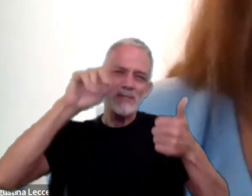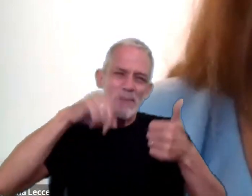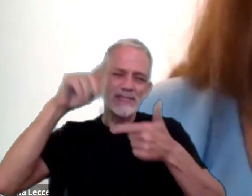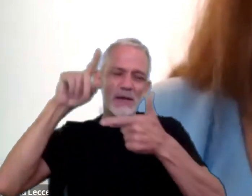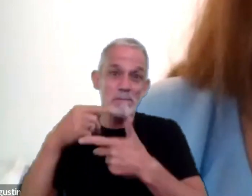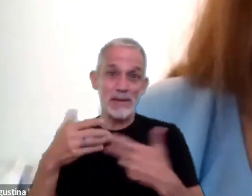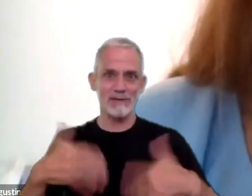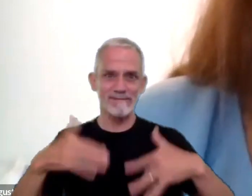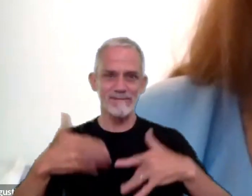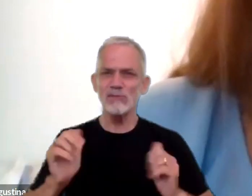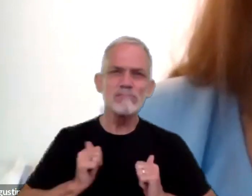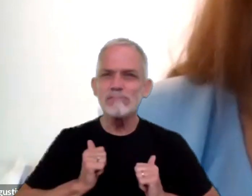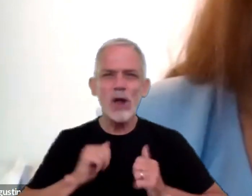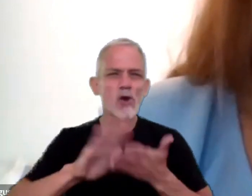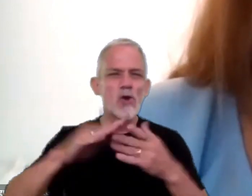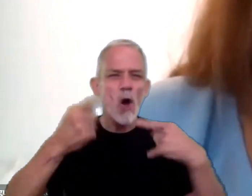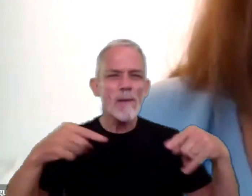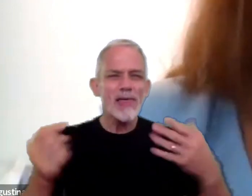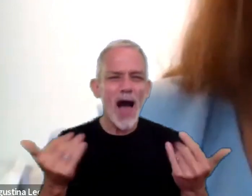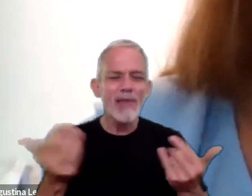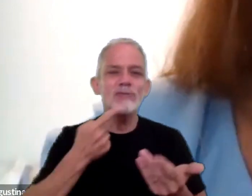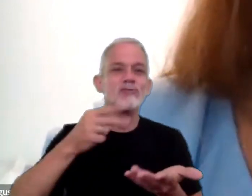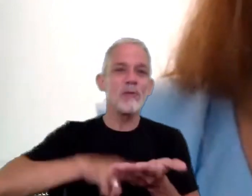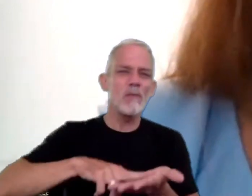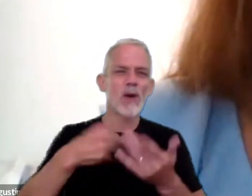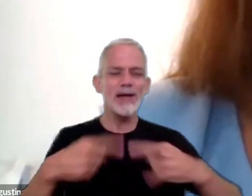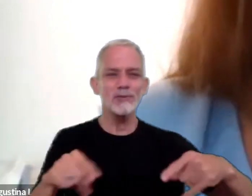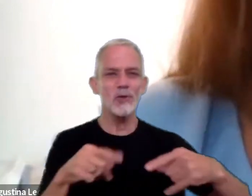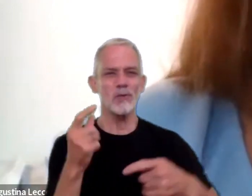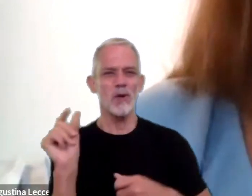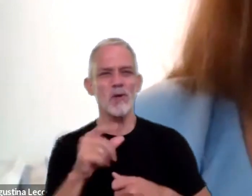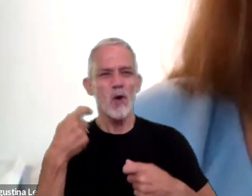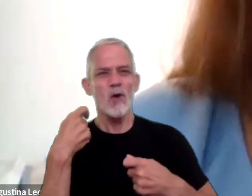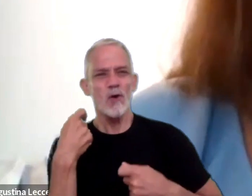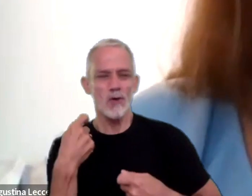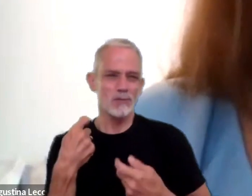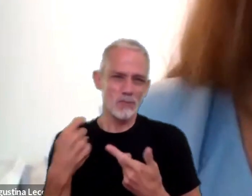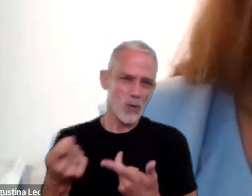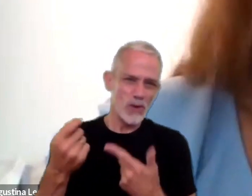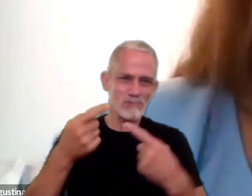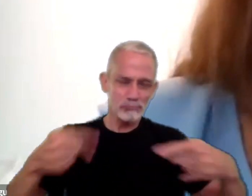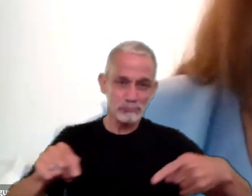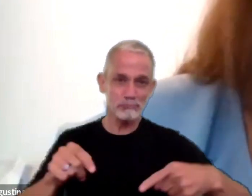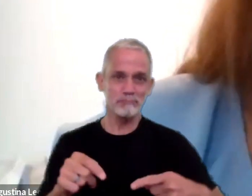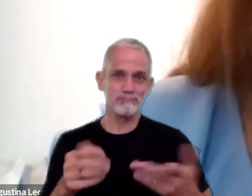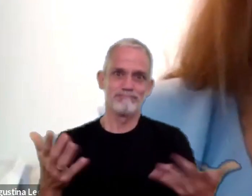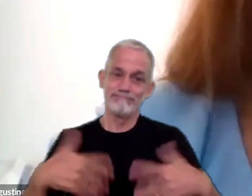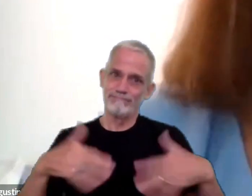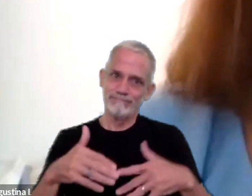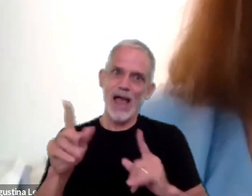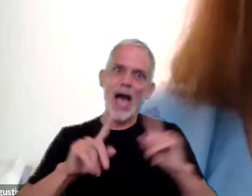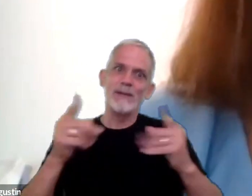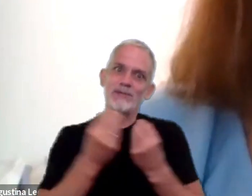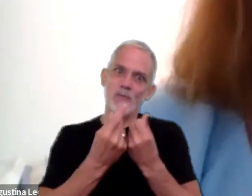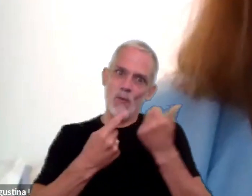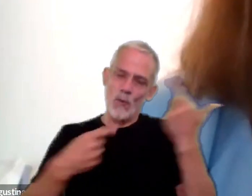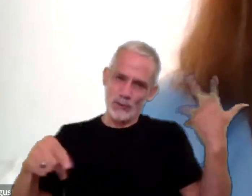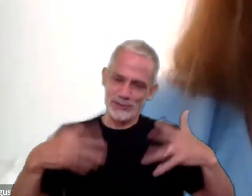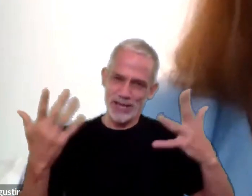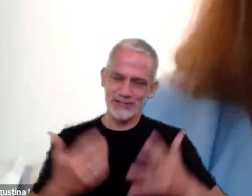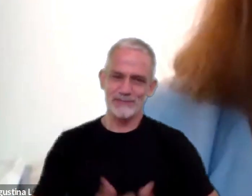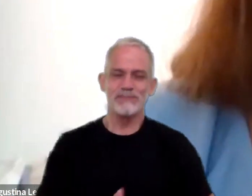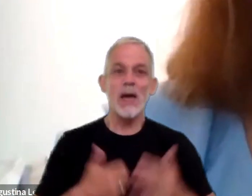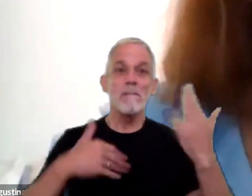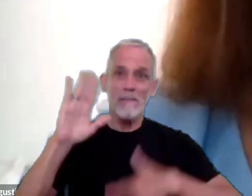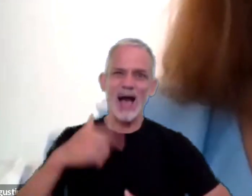tan esperadas esas novedades impositivas y previsionales, que a veces son muchas, más de las